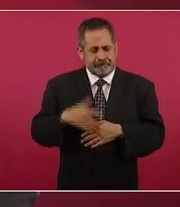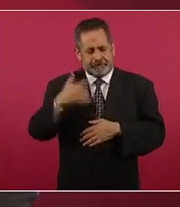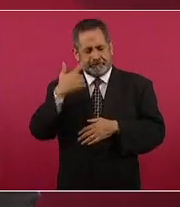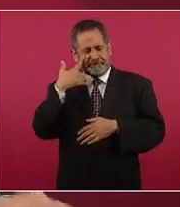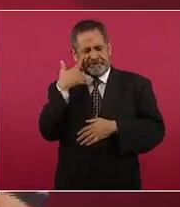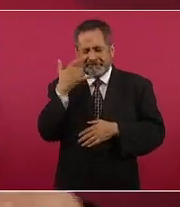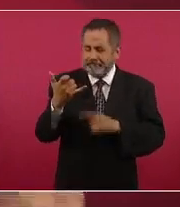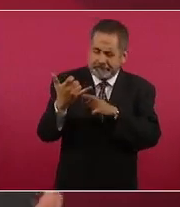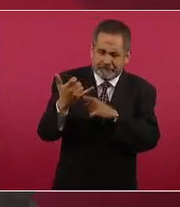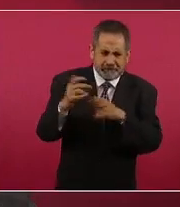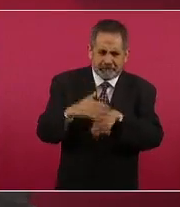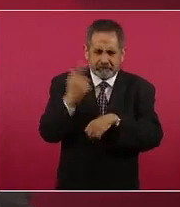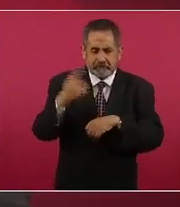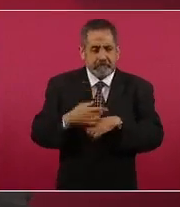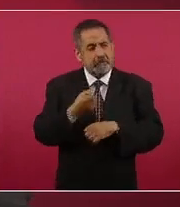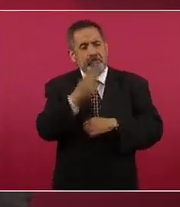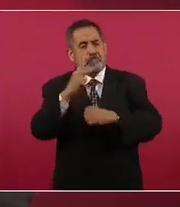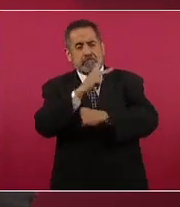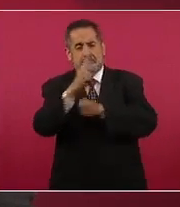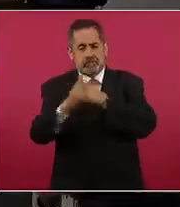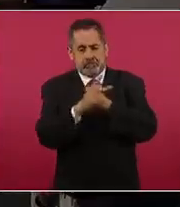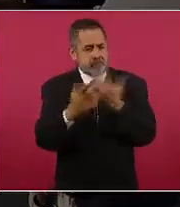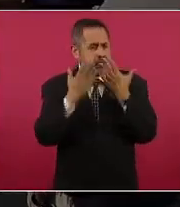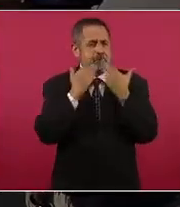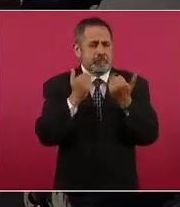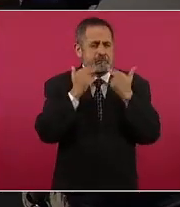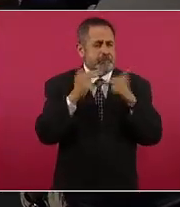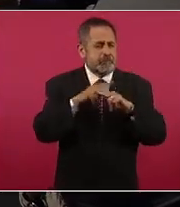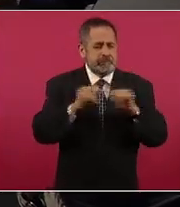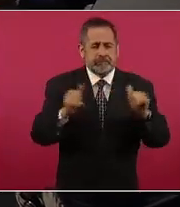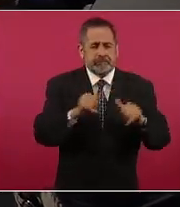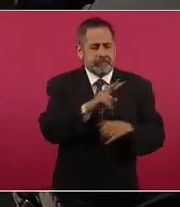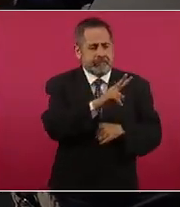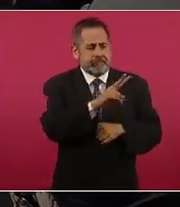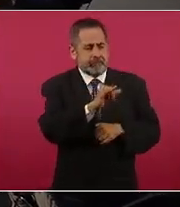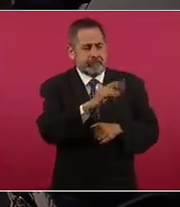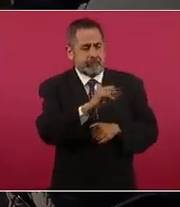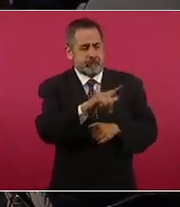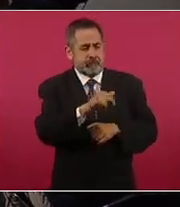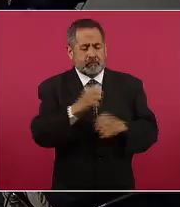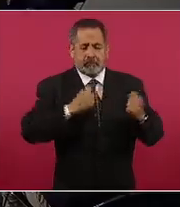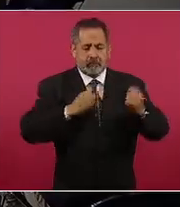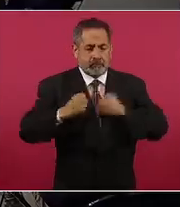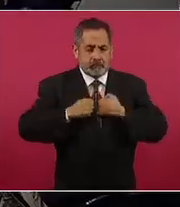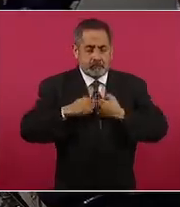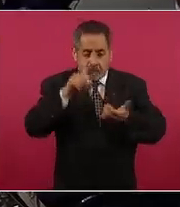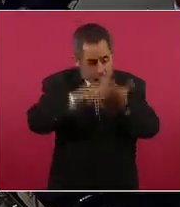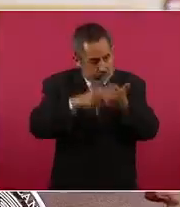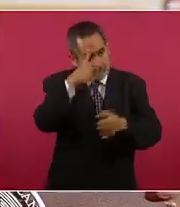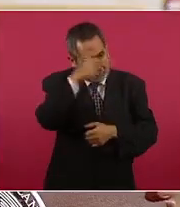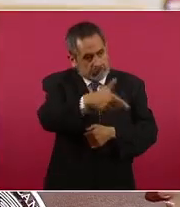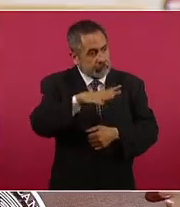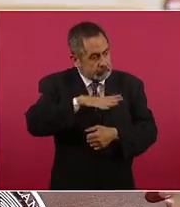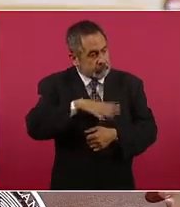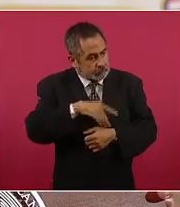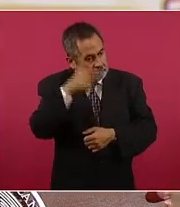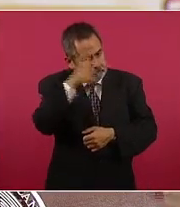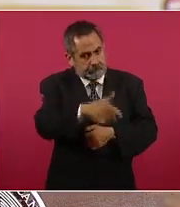registraban sistemáticamente casos de viruela del mono, lo están registrando. Hay una percepción